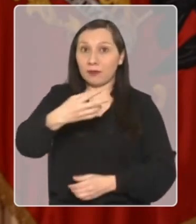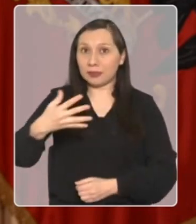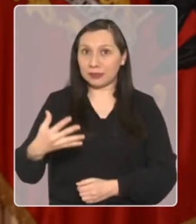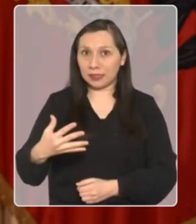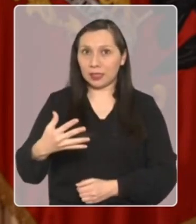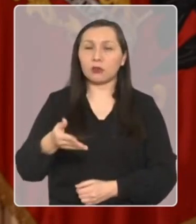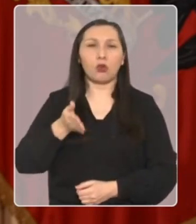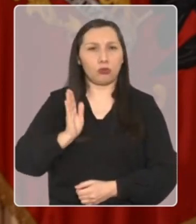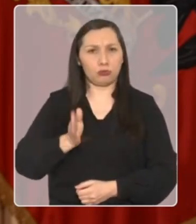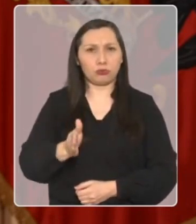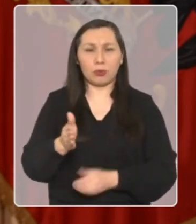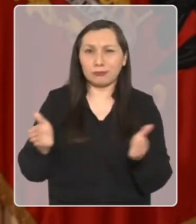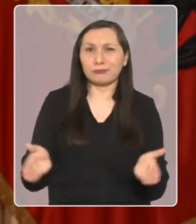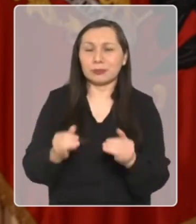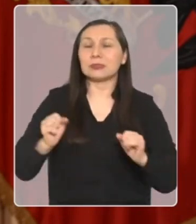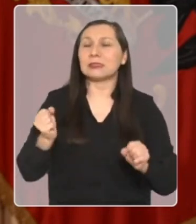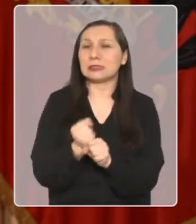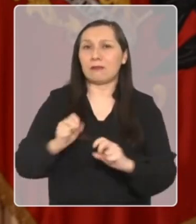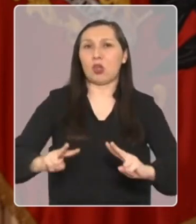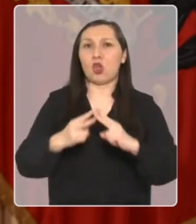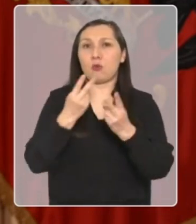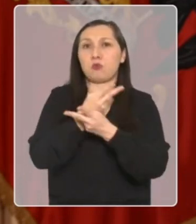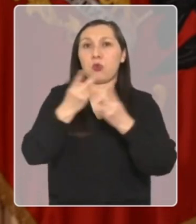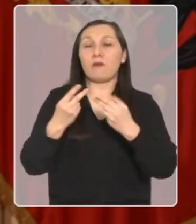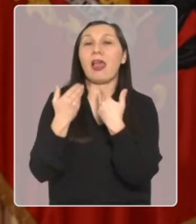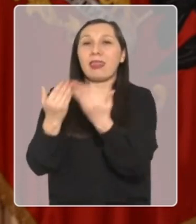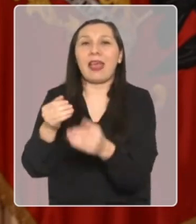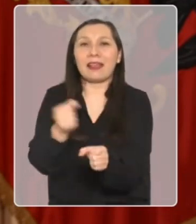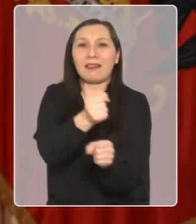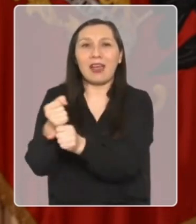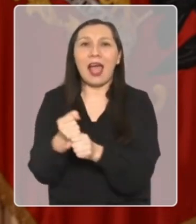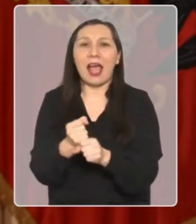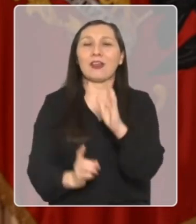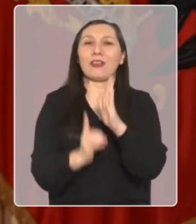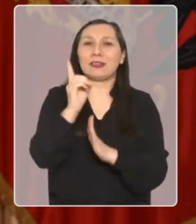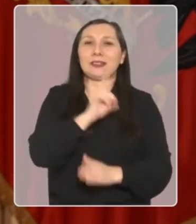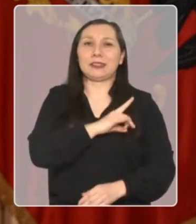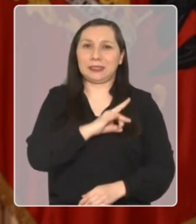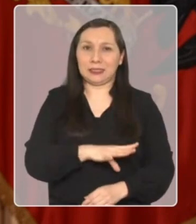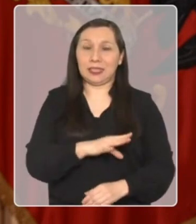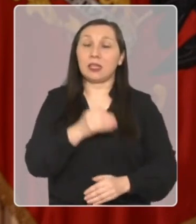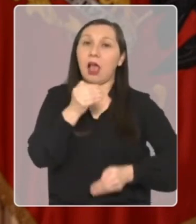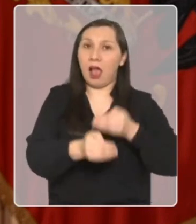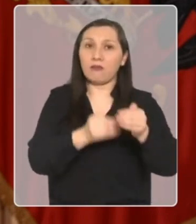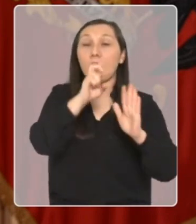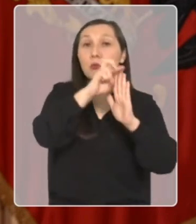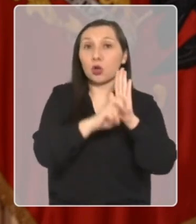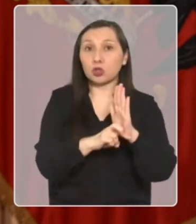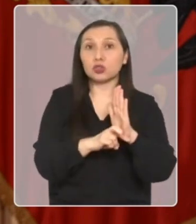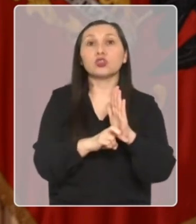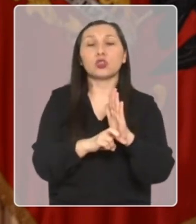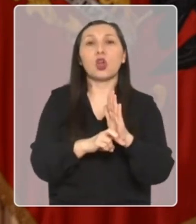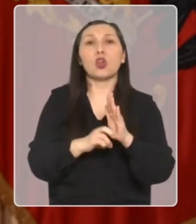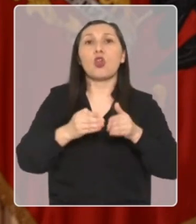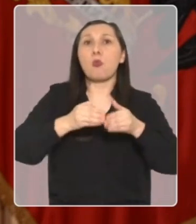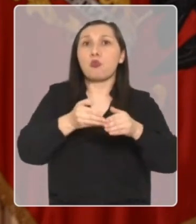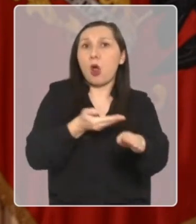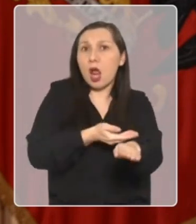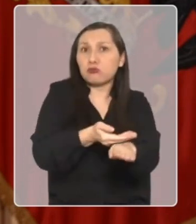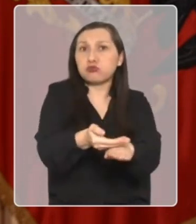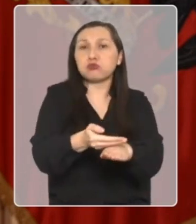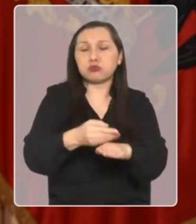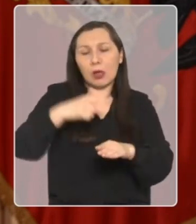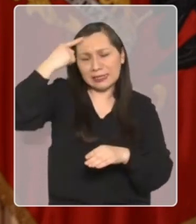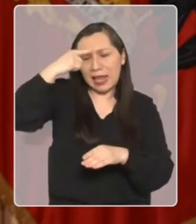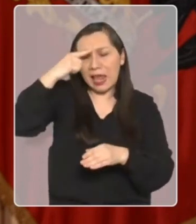seguiremos impulsando las obras públicas, fuente de empleo y desarrollo para Chile, con avances en proyectos como el puerto exterior de San Antonio,